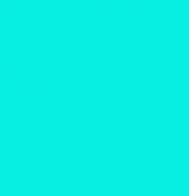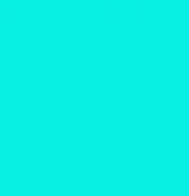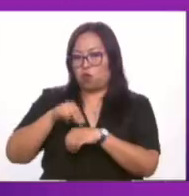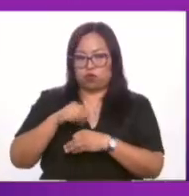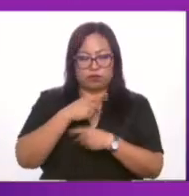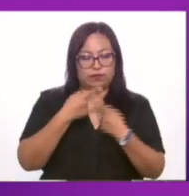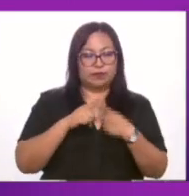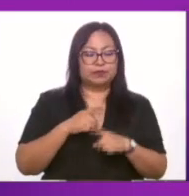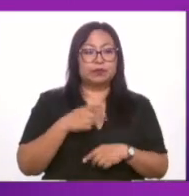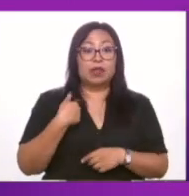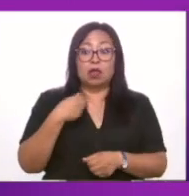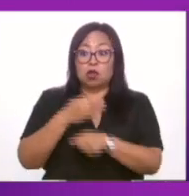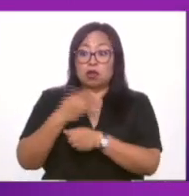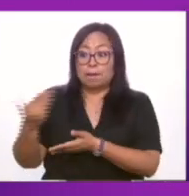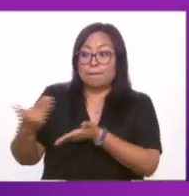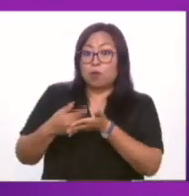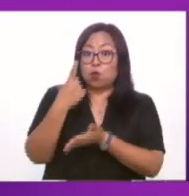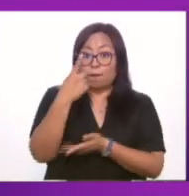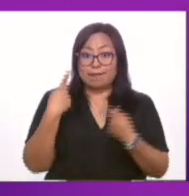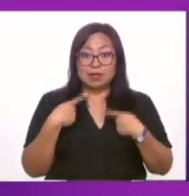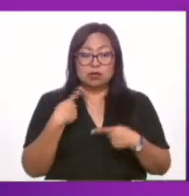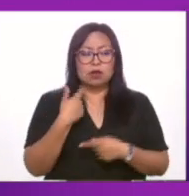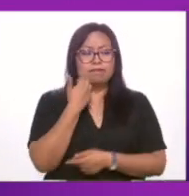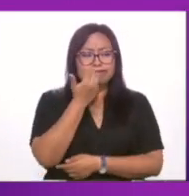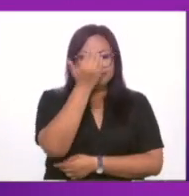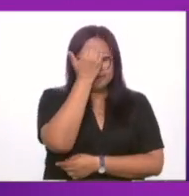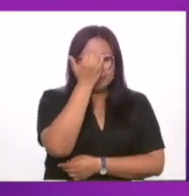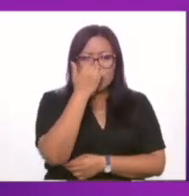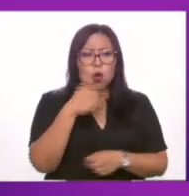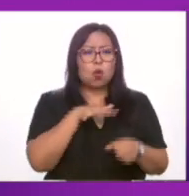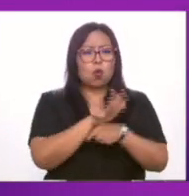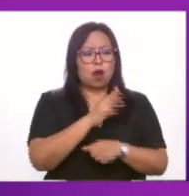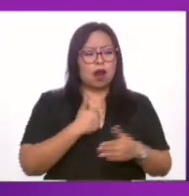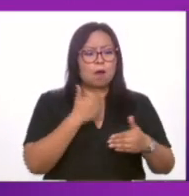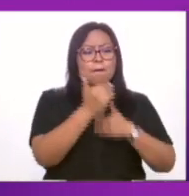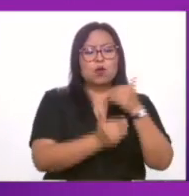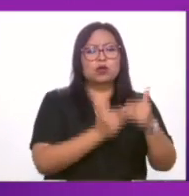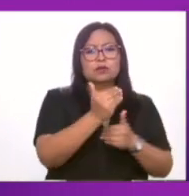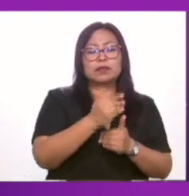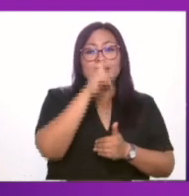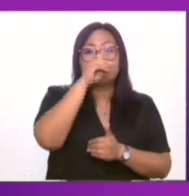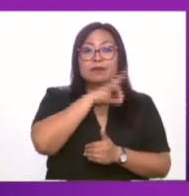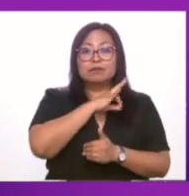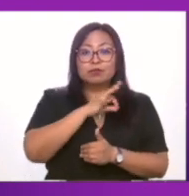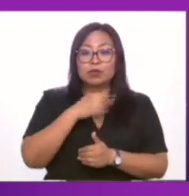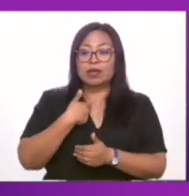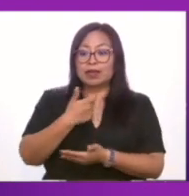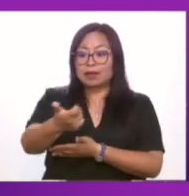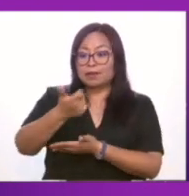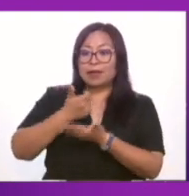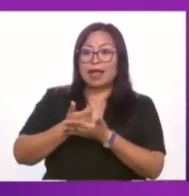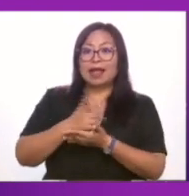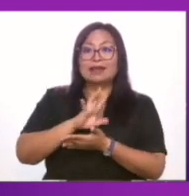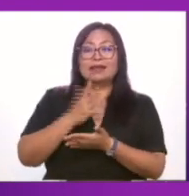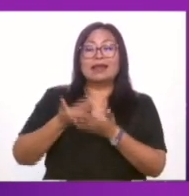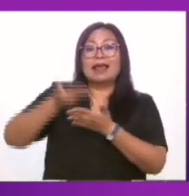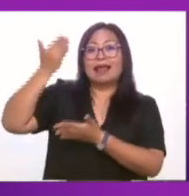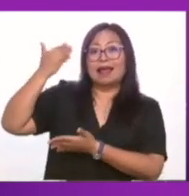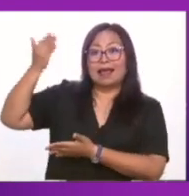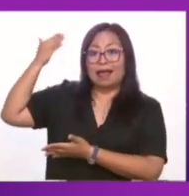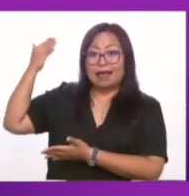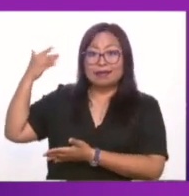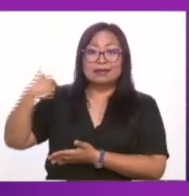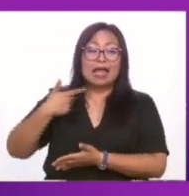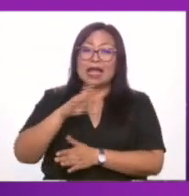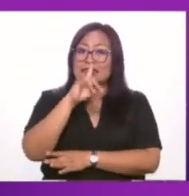Una persona solicitó conocer el procedimiento que tiene que realizar para cobrar los pagos vencidos de su pensión para el